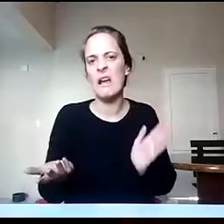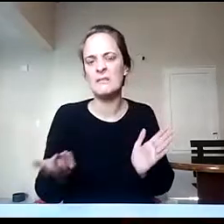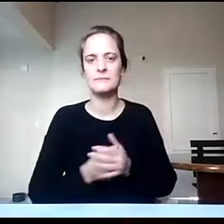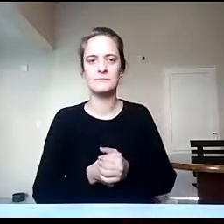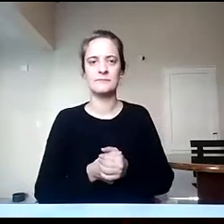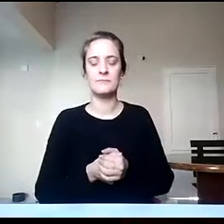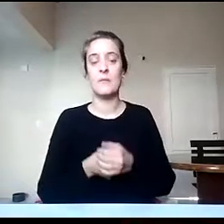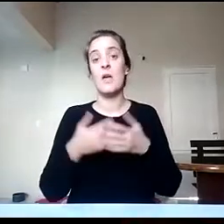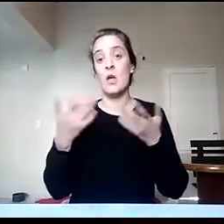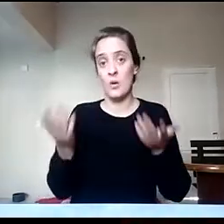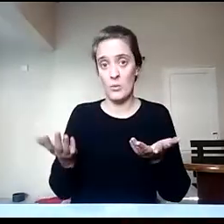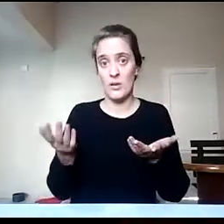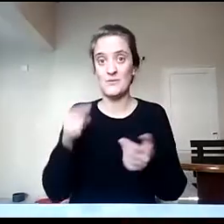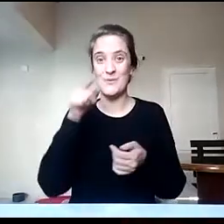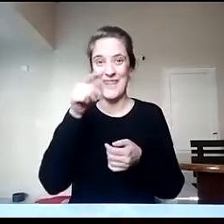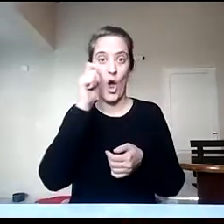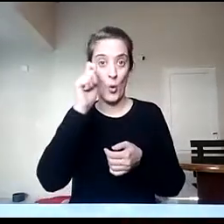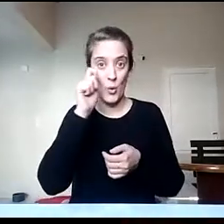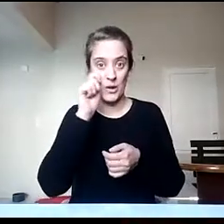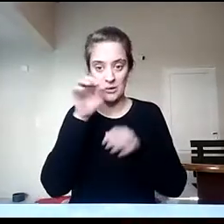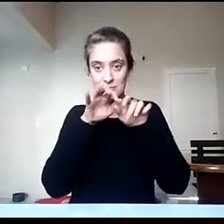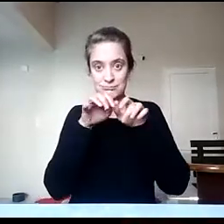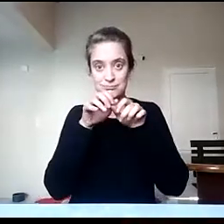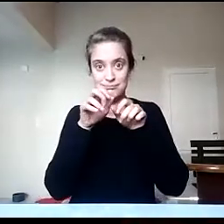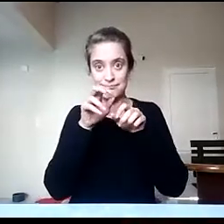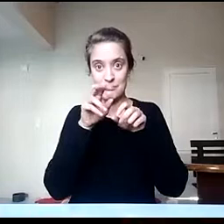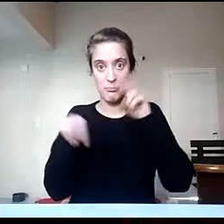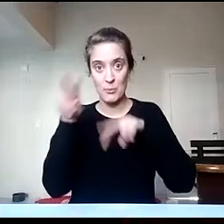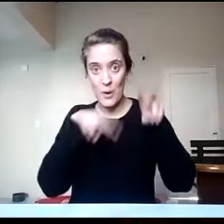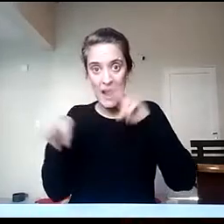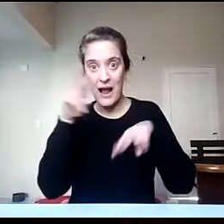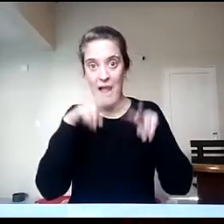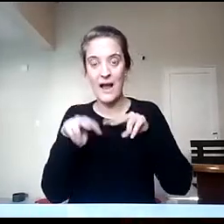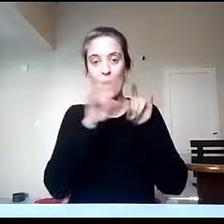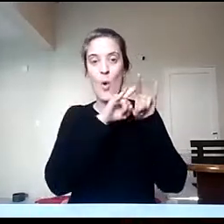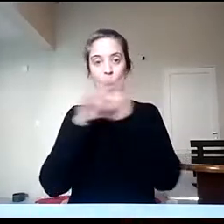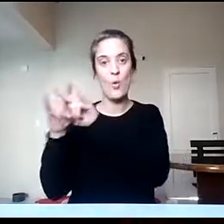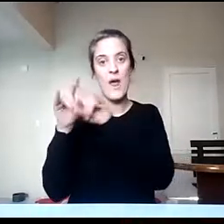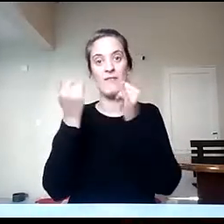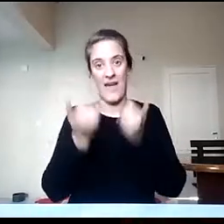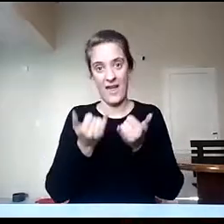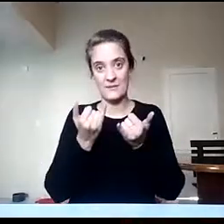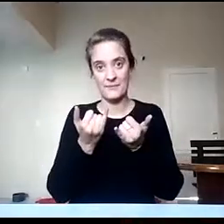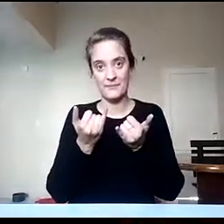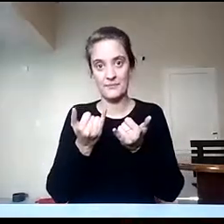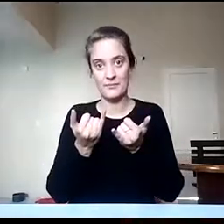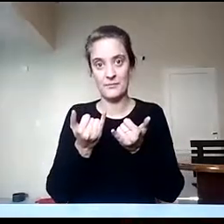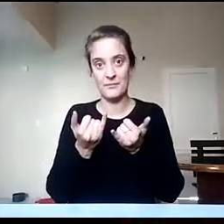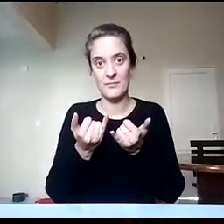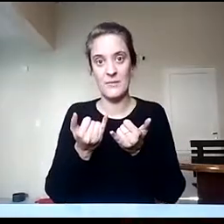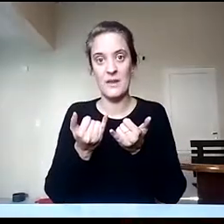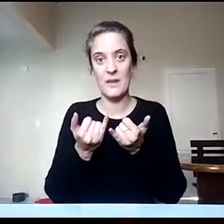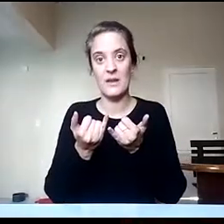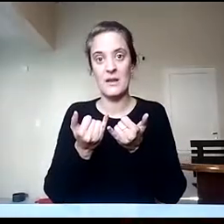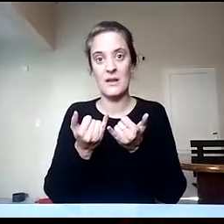si ustedes nos googlean, van a encontrar que nuestra institución tiene un sitio web, ¿sí? Y es T004, Normal,